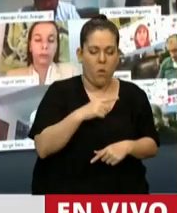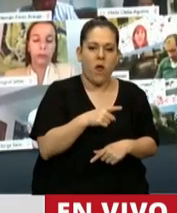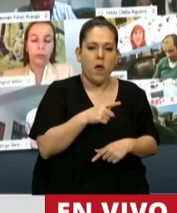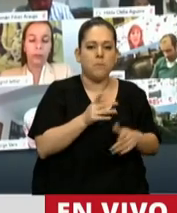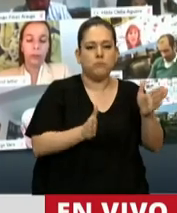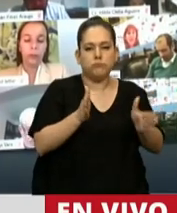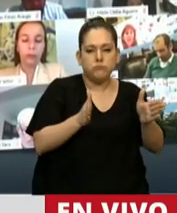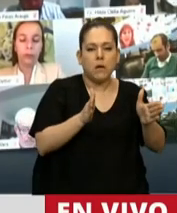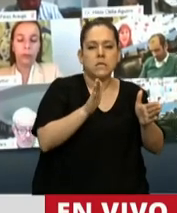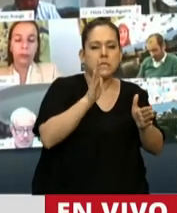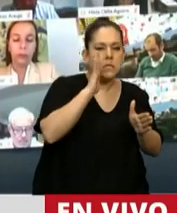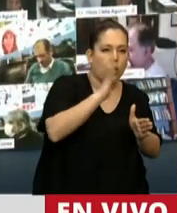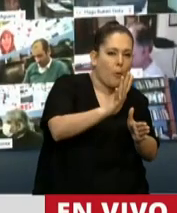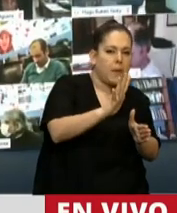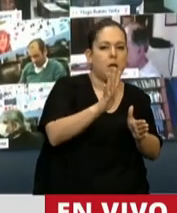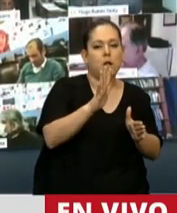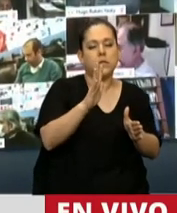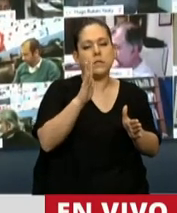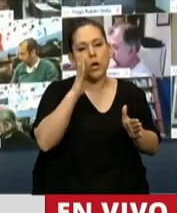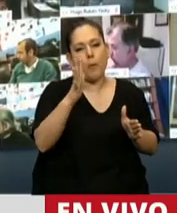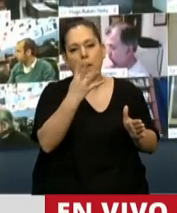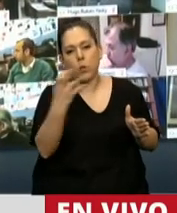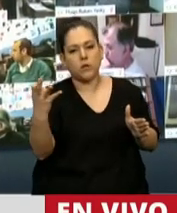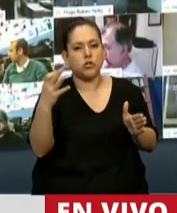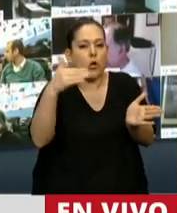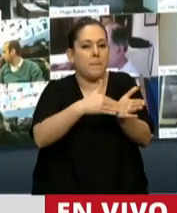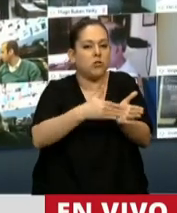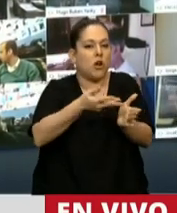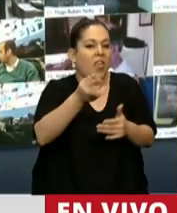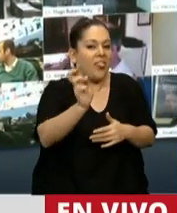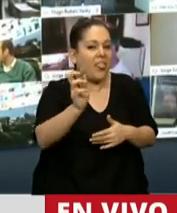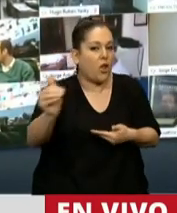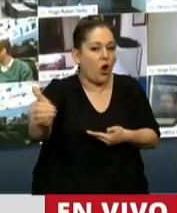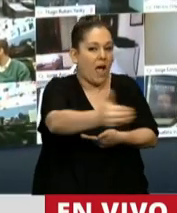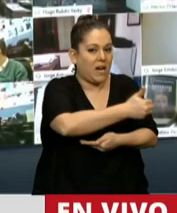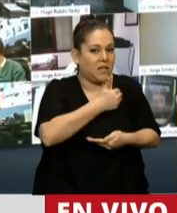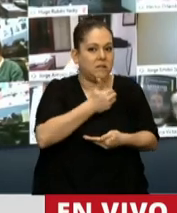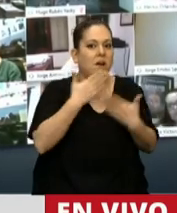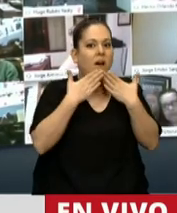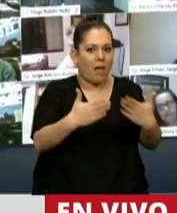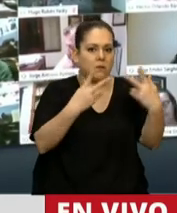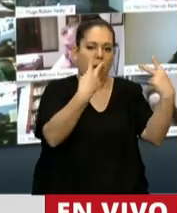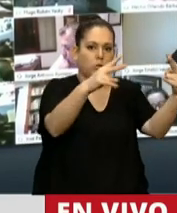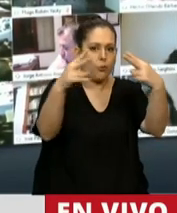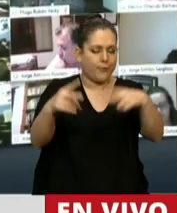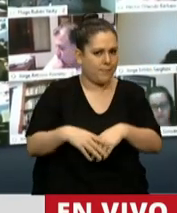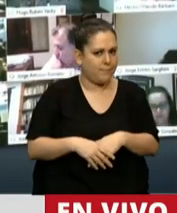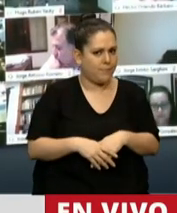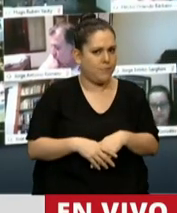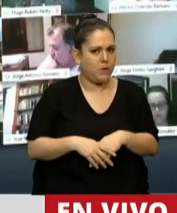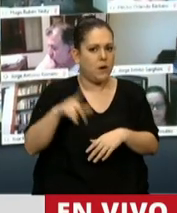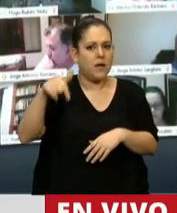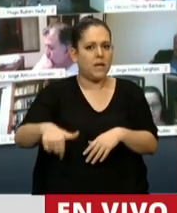entre 5.400 millones de dólares ingresaron al país. Este año van a